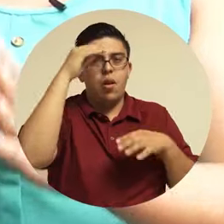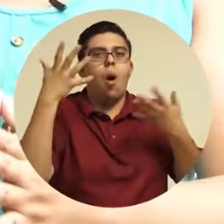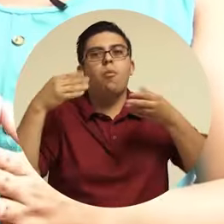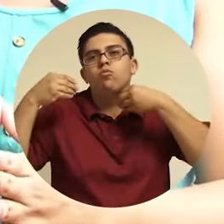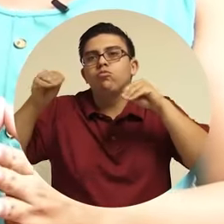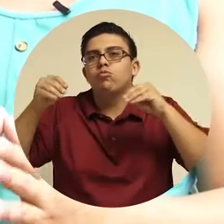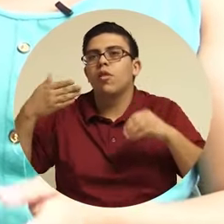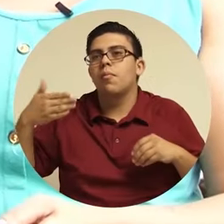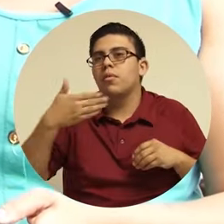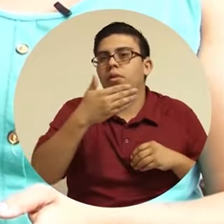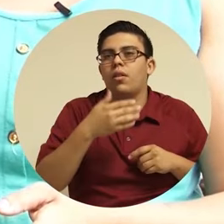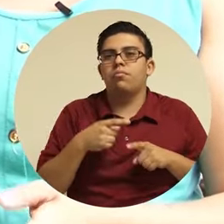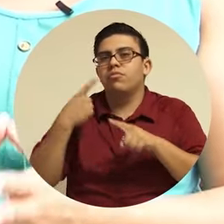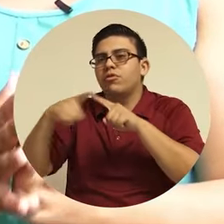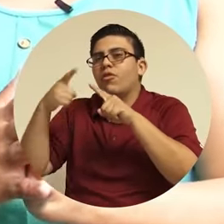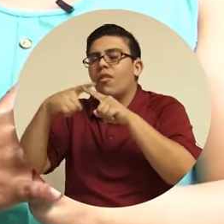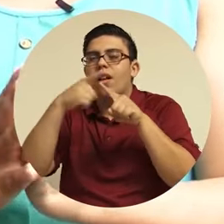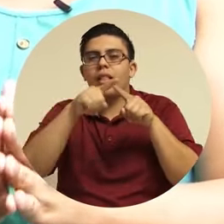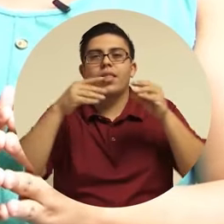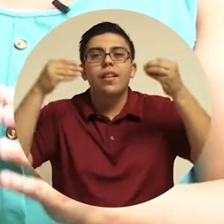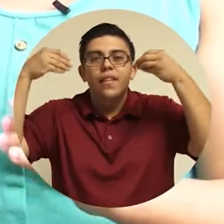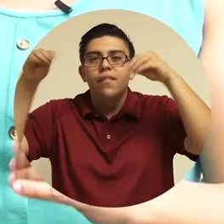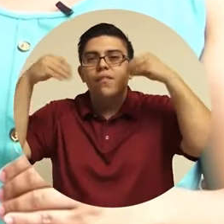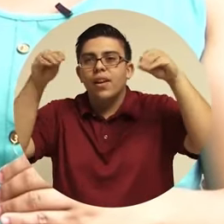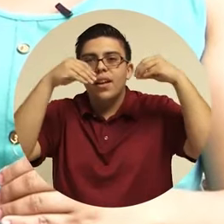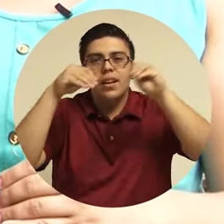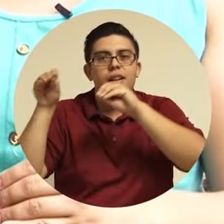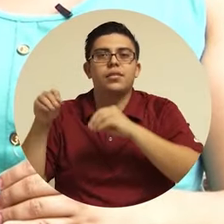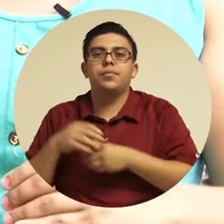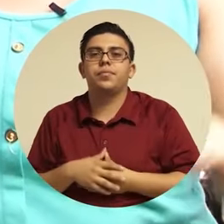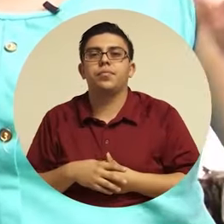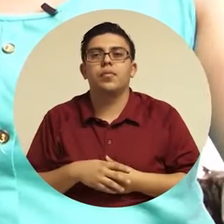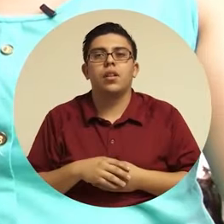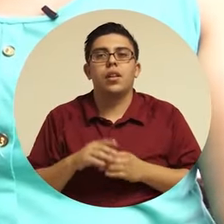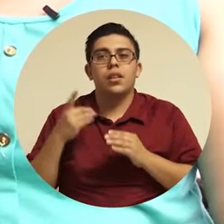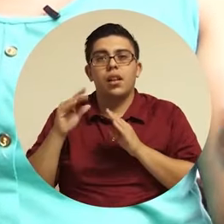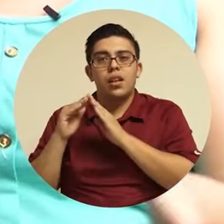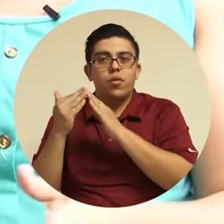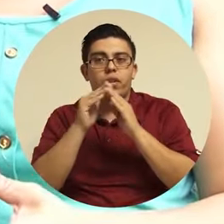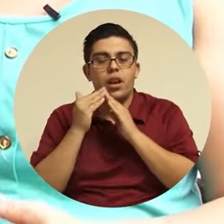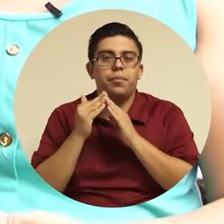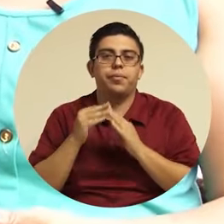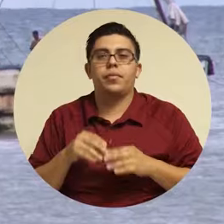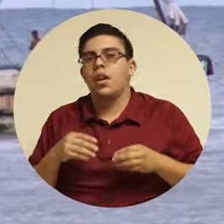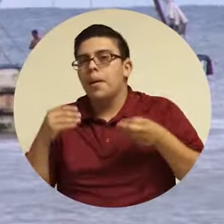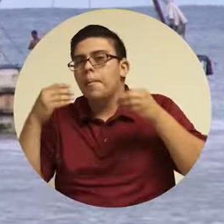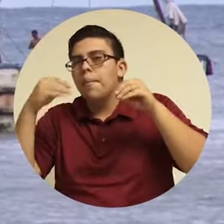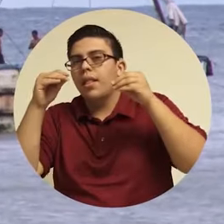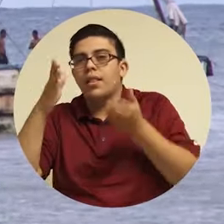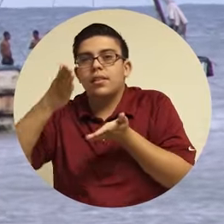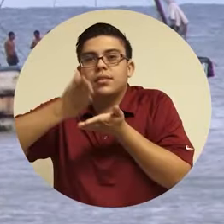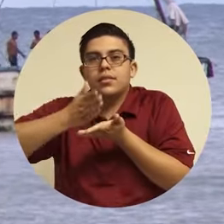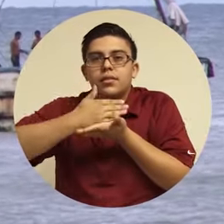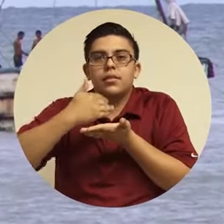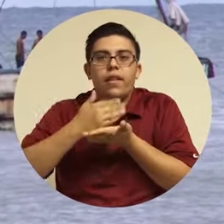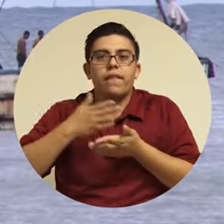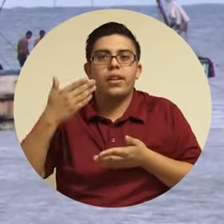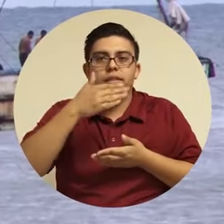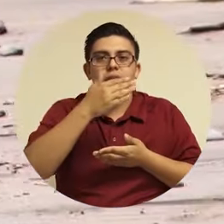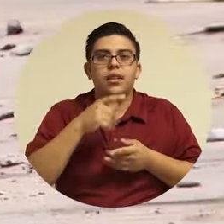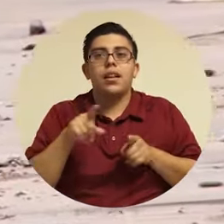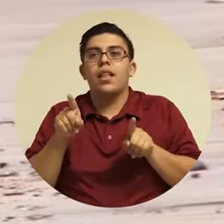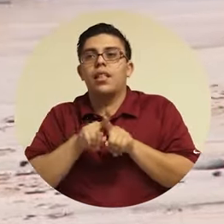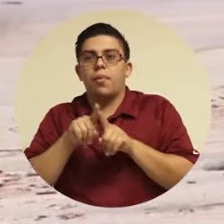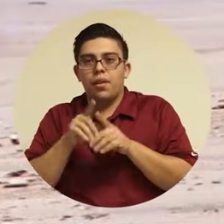vender pescado a diferentes ferias de la comunidad, venden ceviche y también